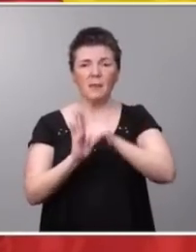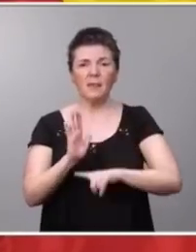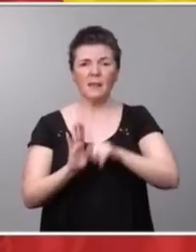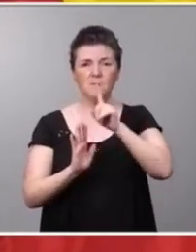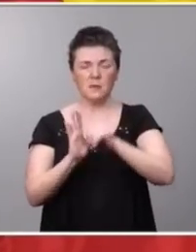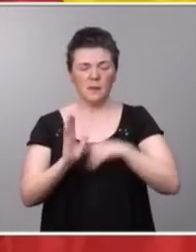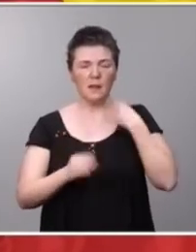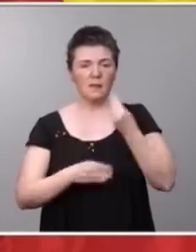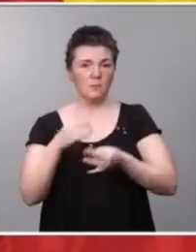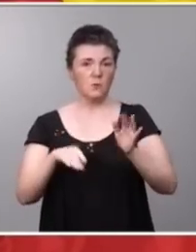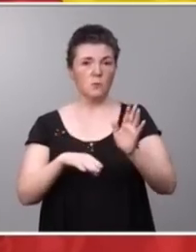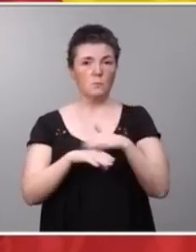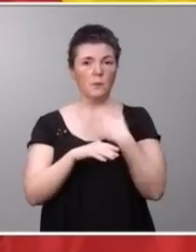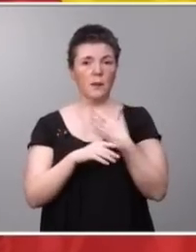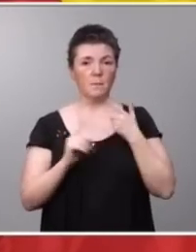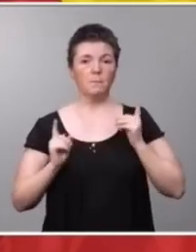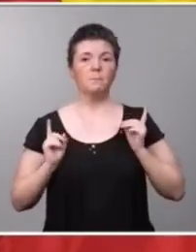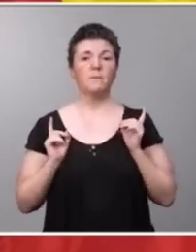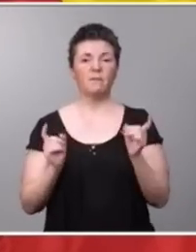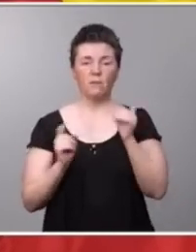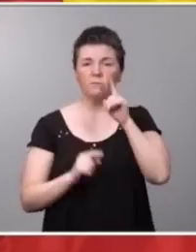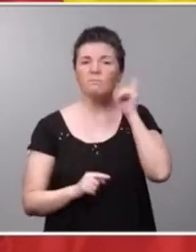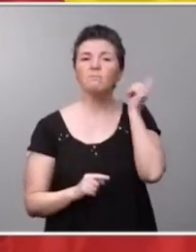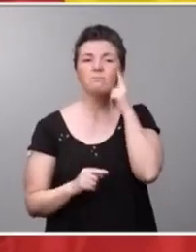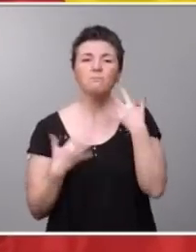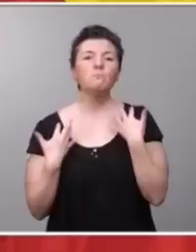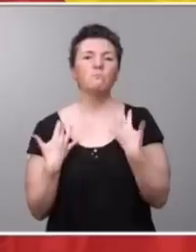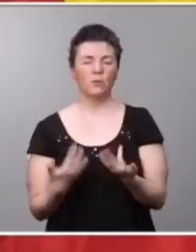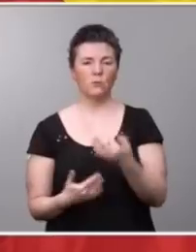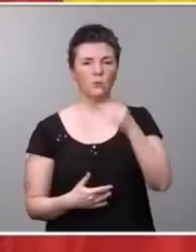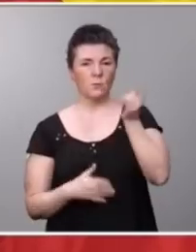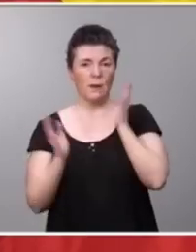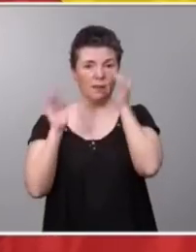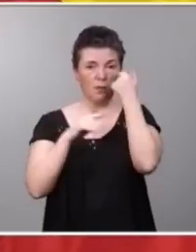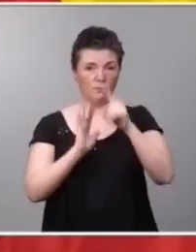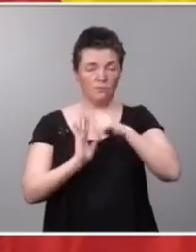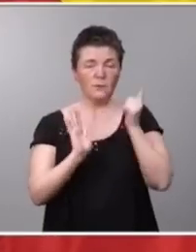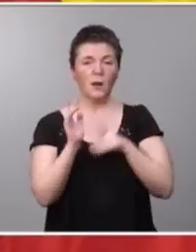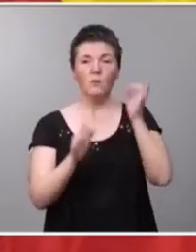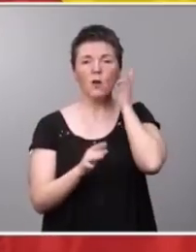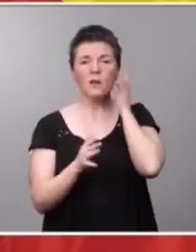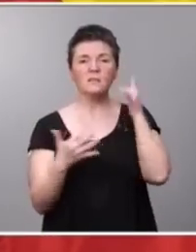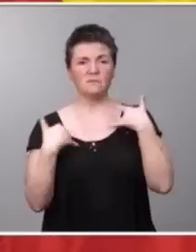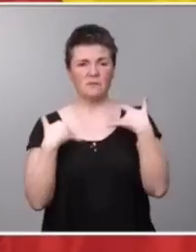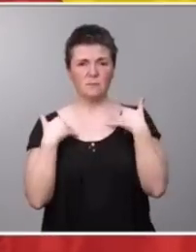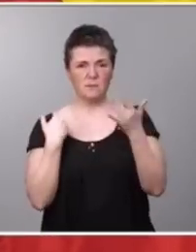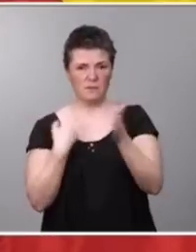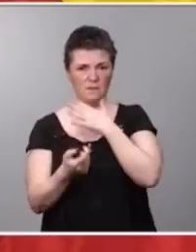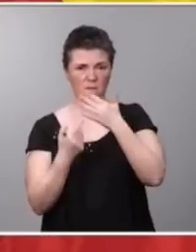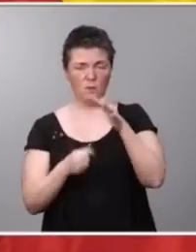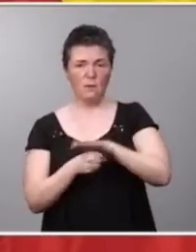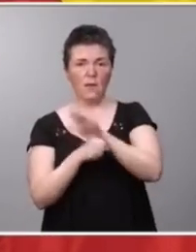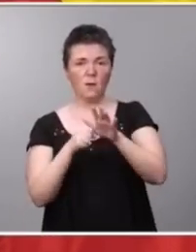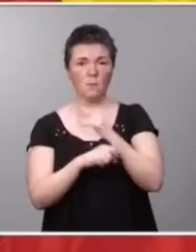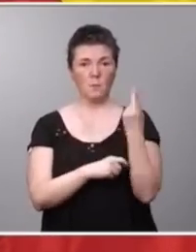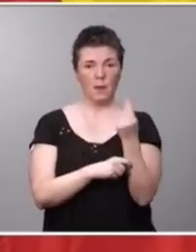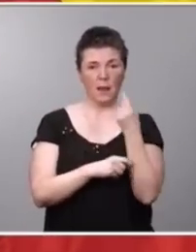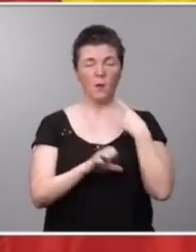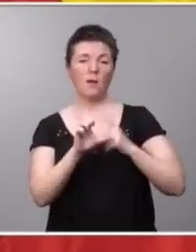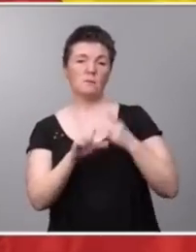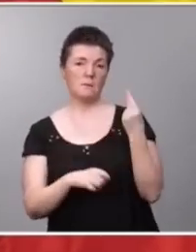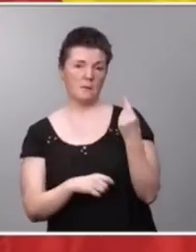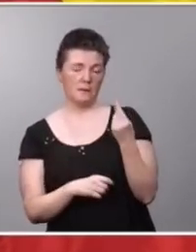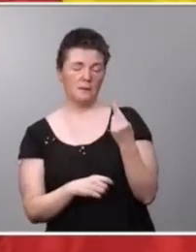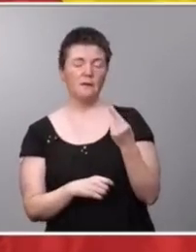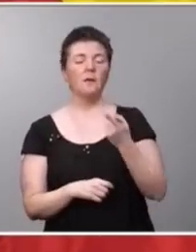para la prevención, la detección precoz y la atención integral a las mujeres que son víctimas de violencia en el ámbito de la pareja o la expareja, podamos